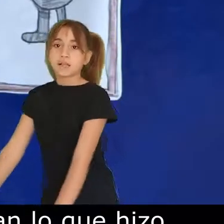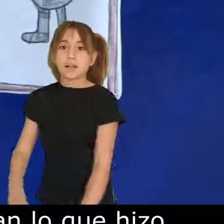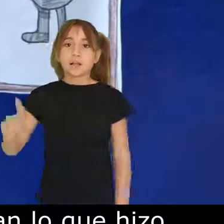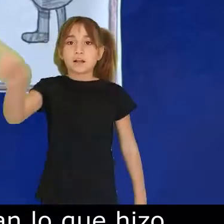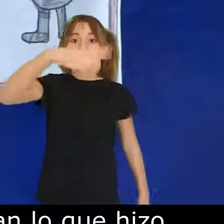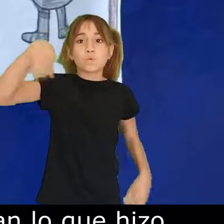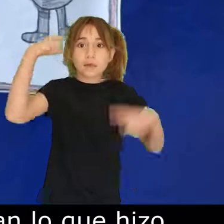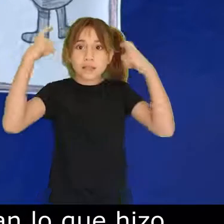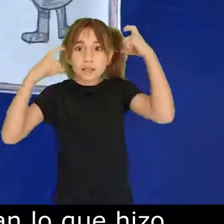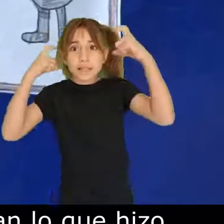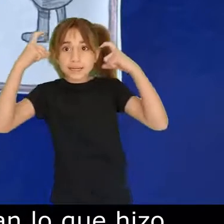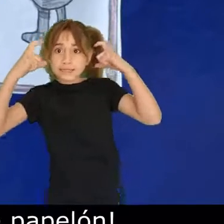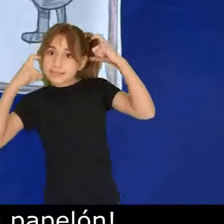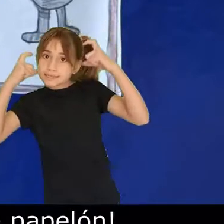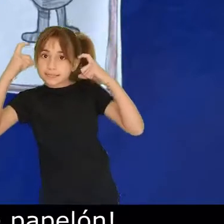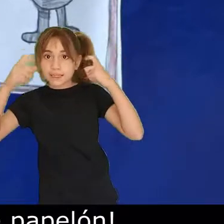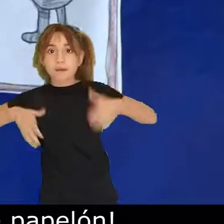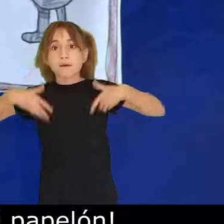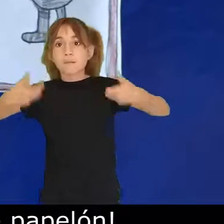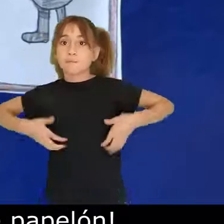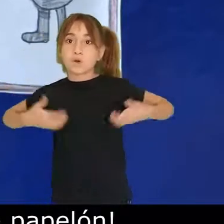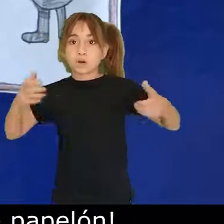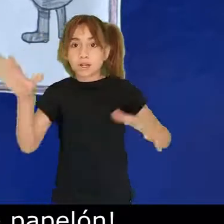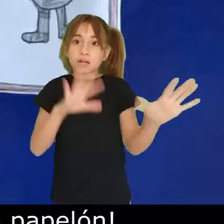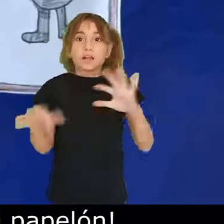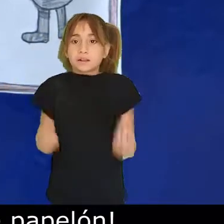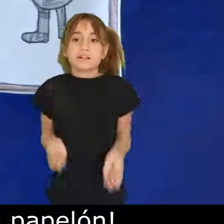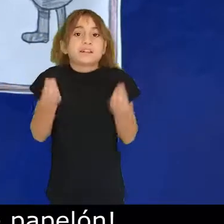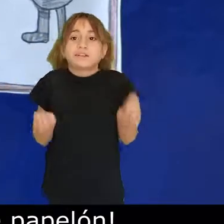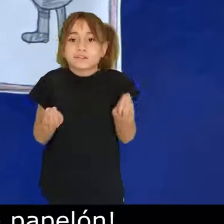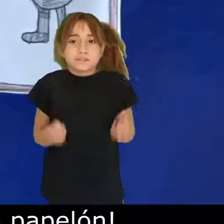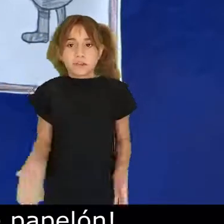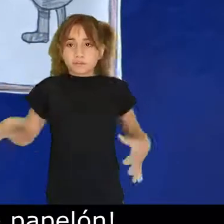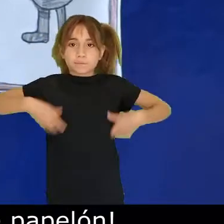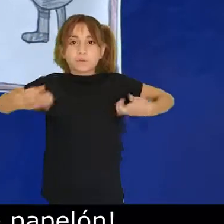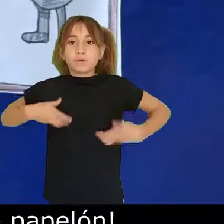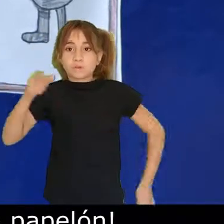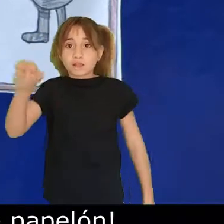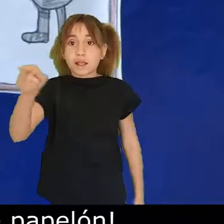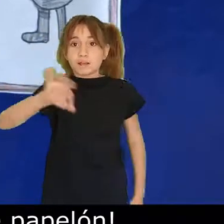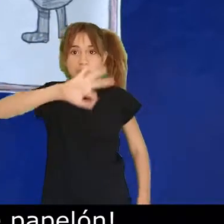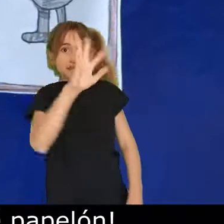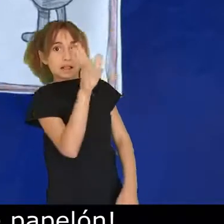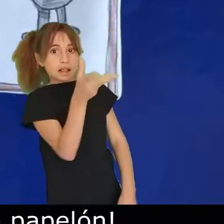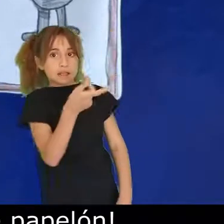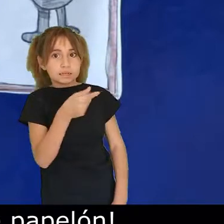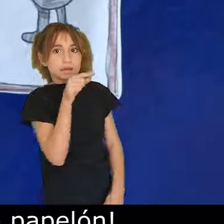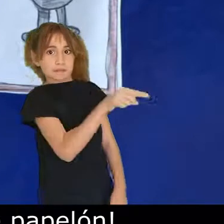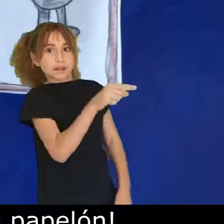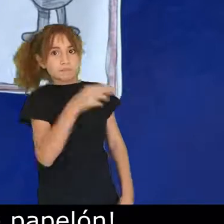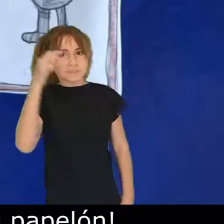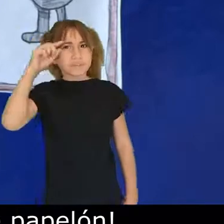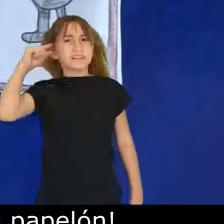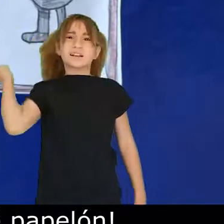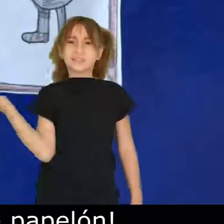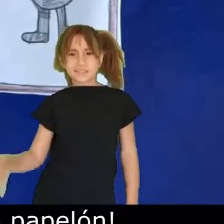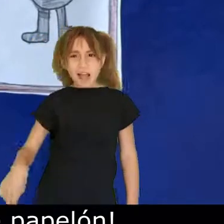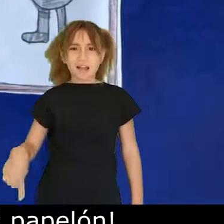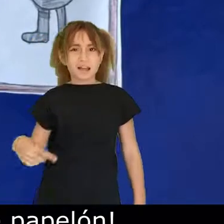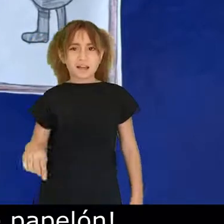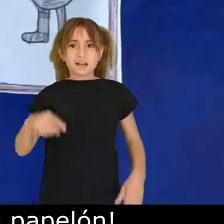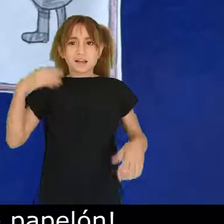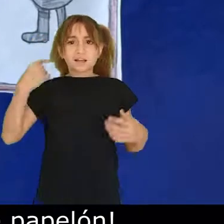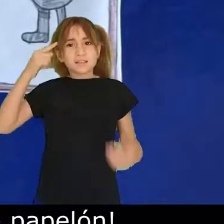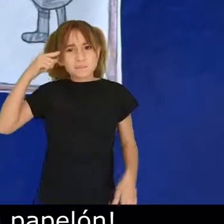ladrón Se imaginan imaginan lo que hizo El valiente Monoliso Dijo ¡Ay, qué